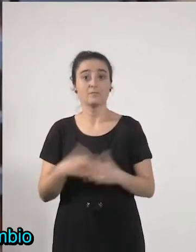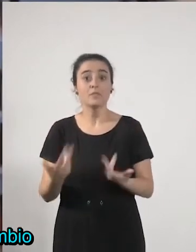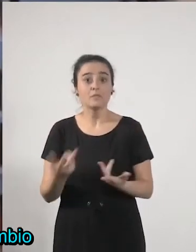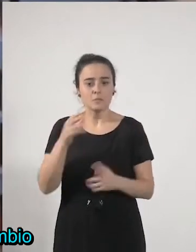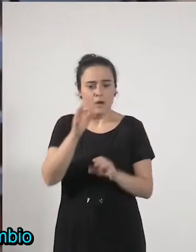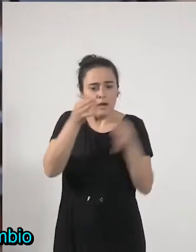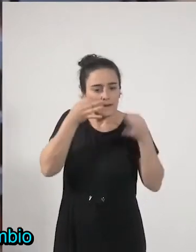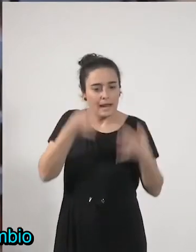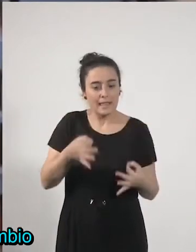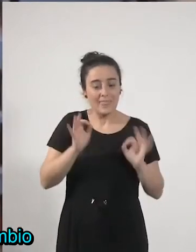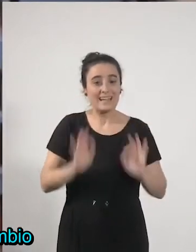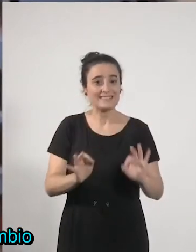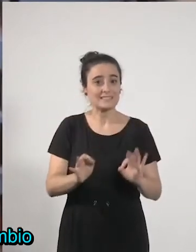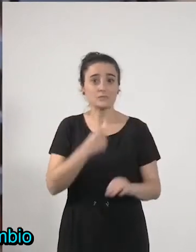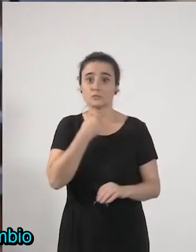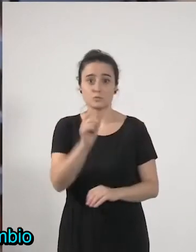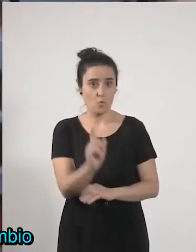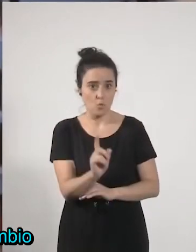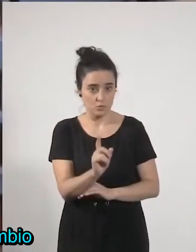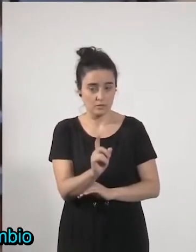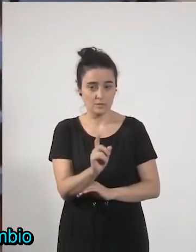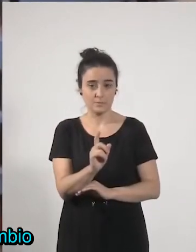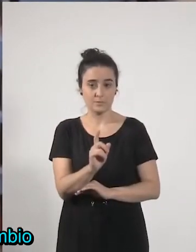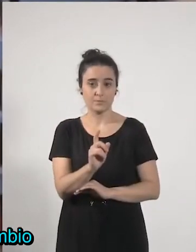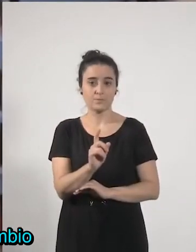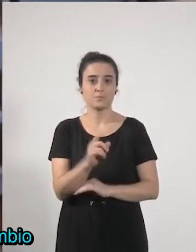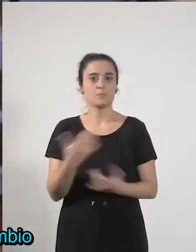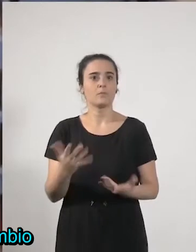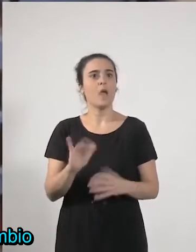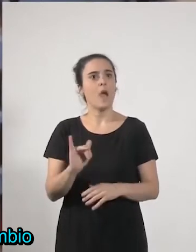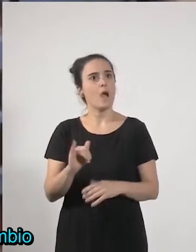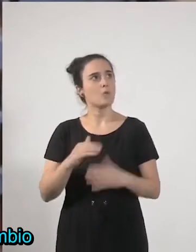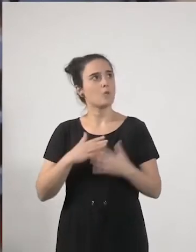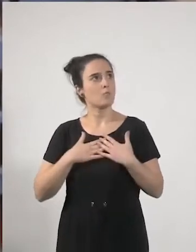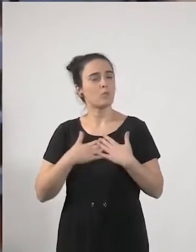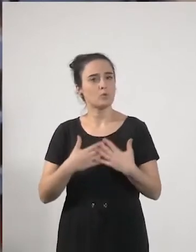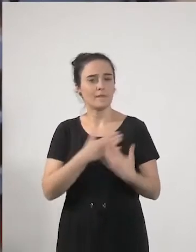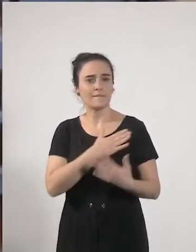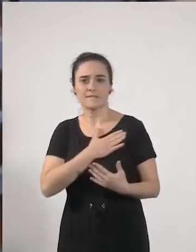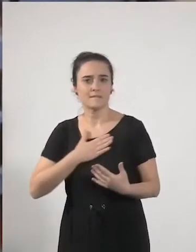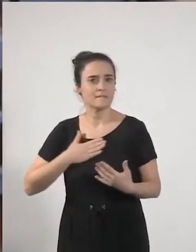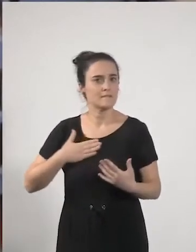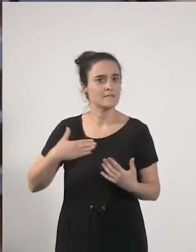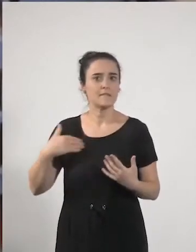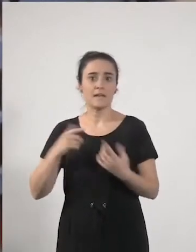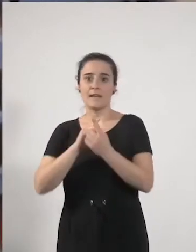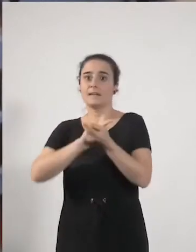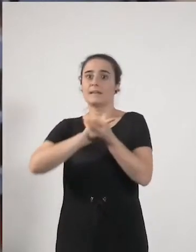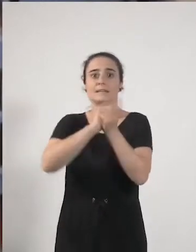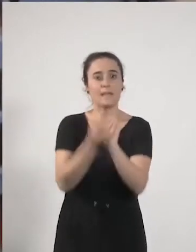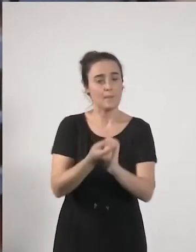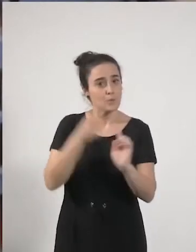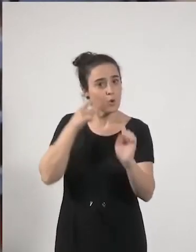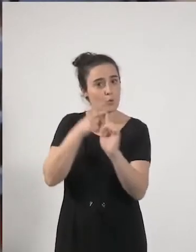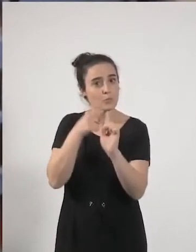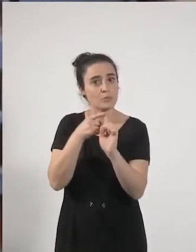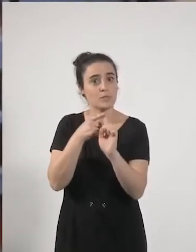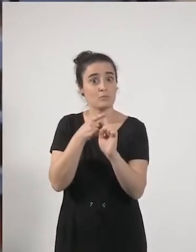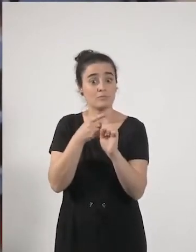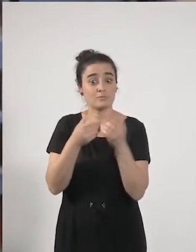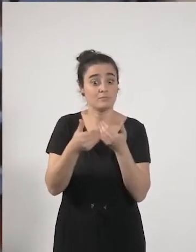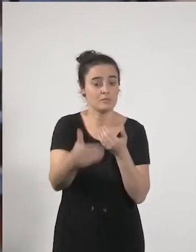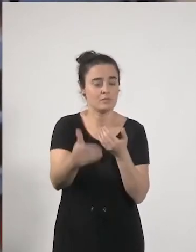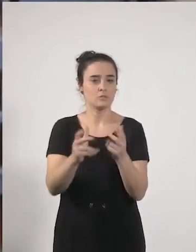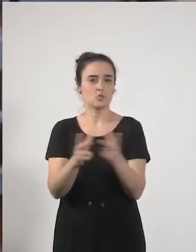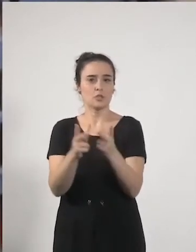realidad, mueve, hay una voluntad y un anhelo de cambio para llegar a unas sociedades más